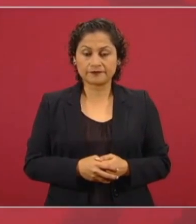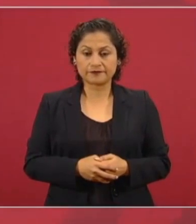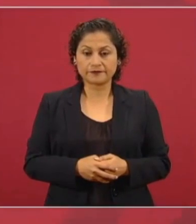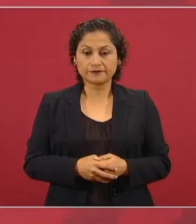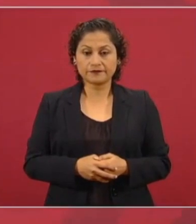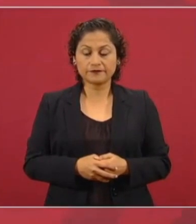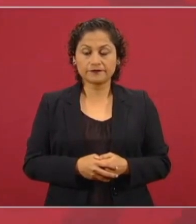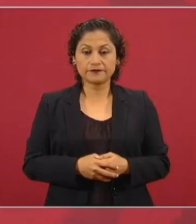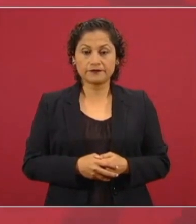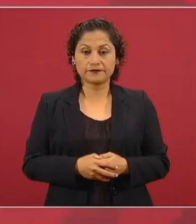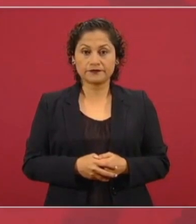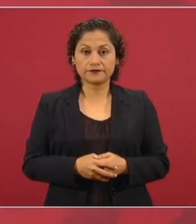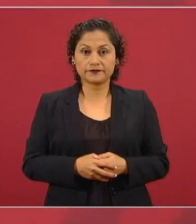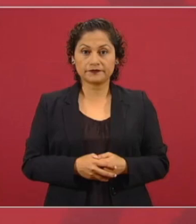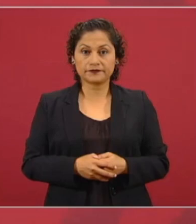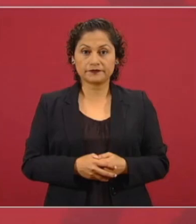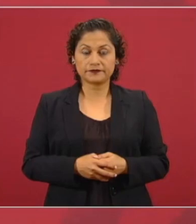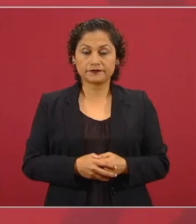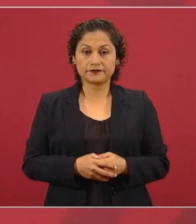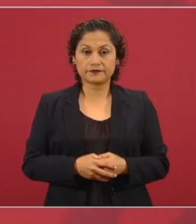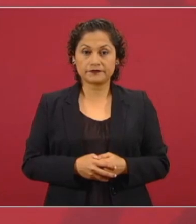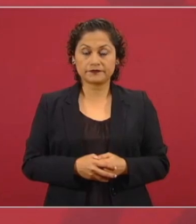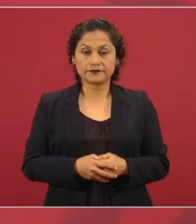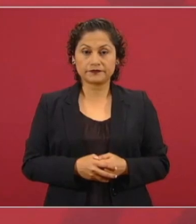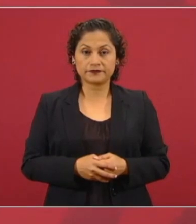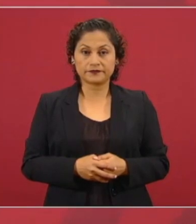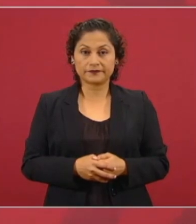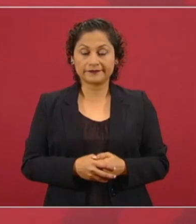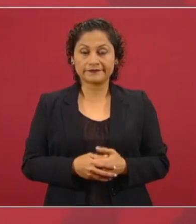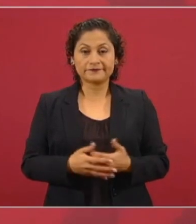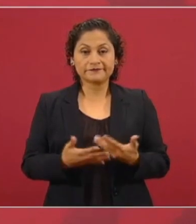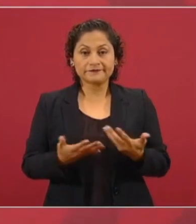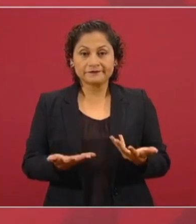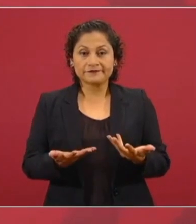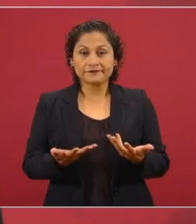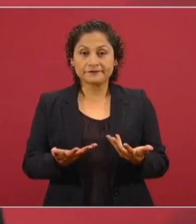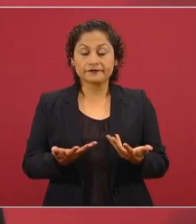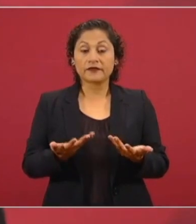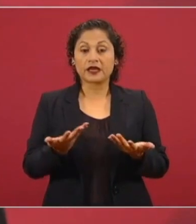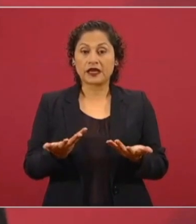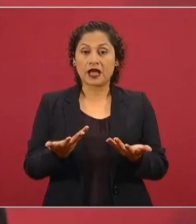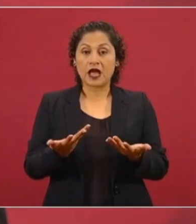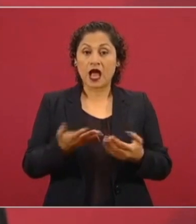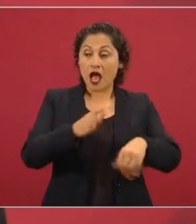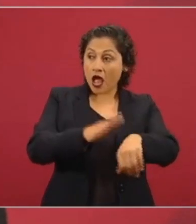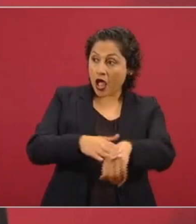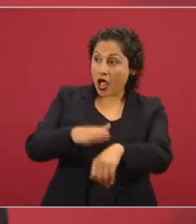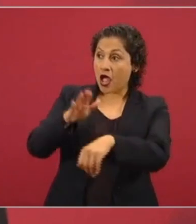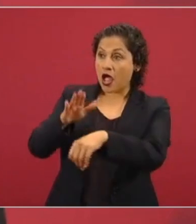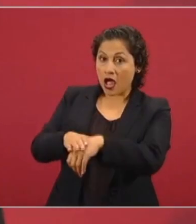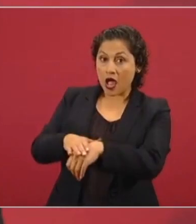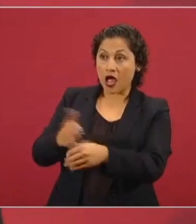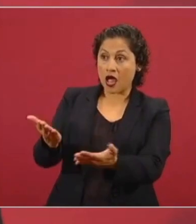No se convocó, no se